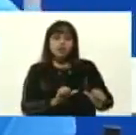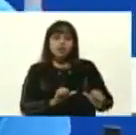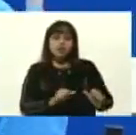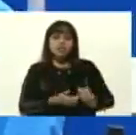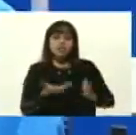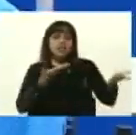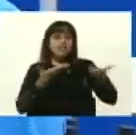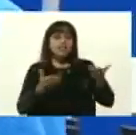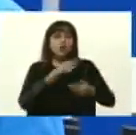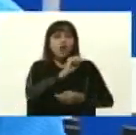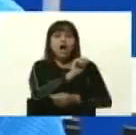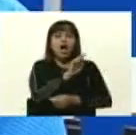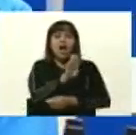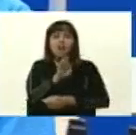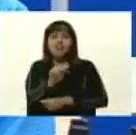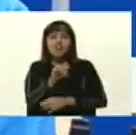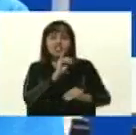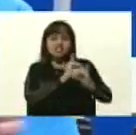Internet,